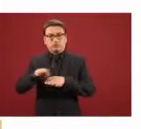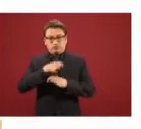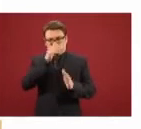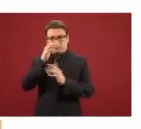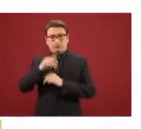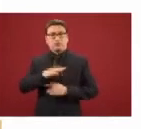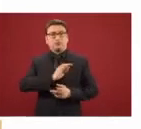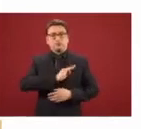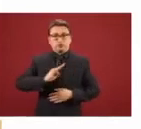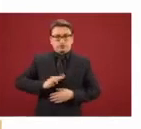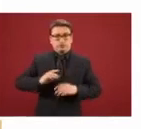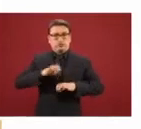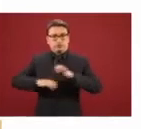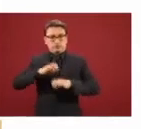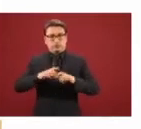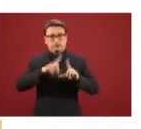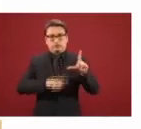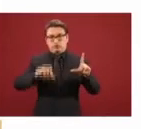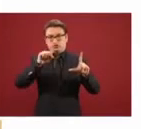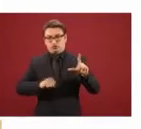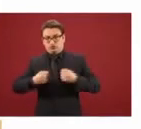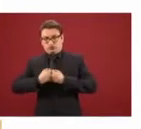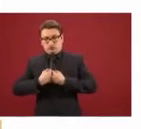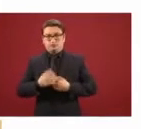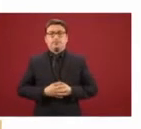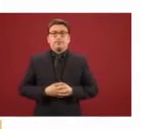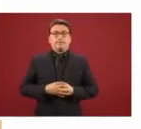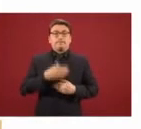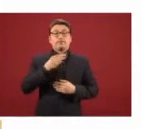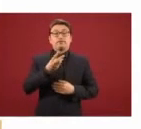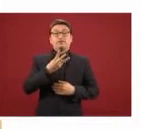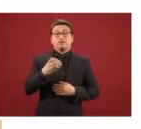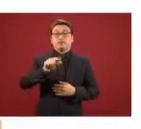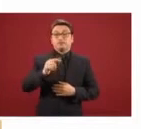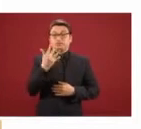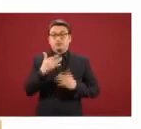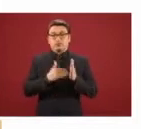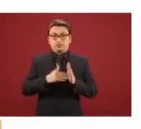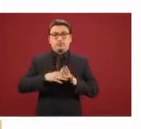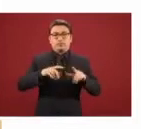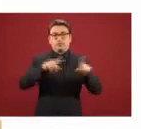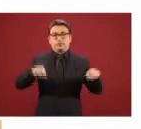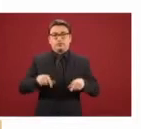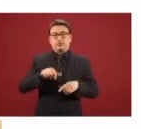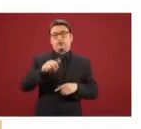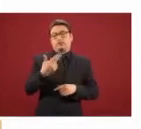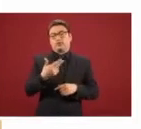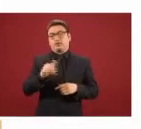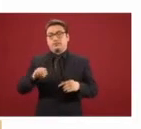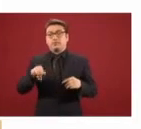con municipios y empresas en la frontera sur. Como ustedes saben, hay 375 mil hectáreas del programa Sembrando Vida,